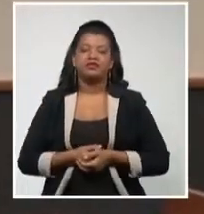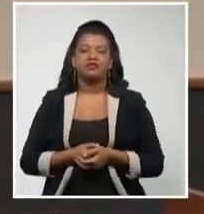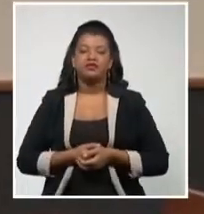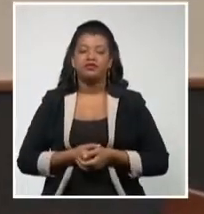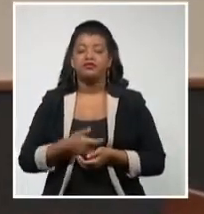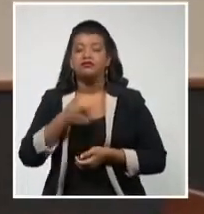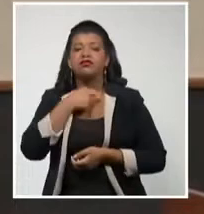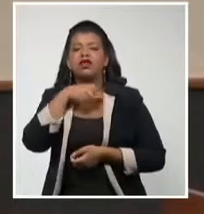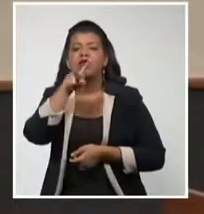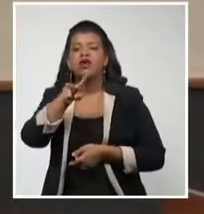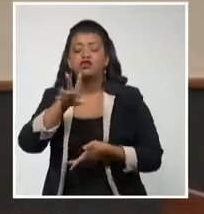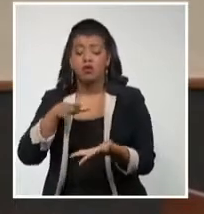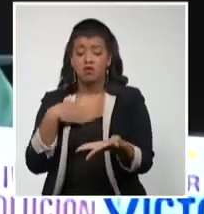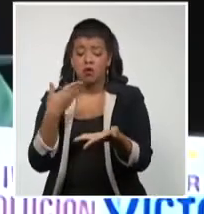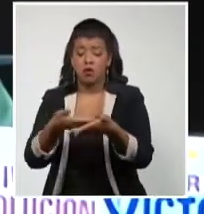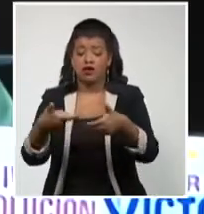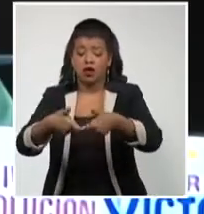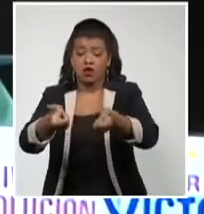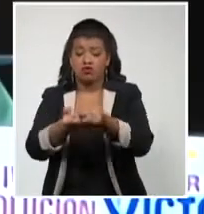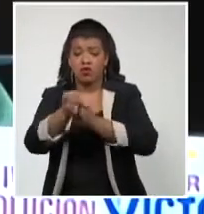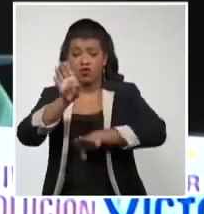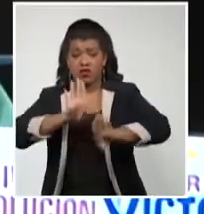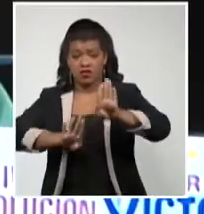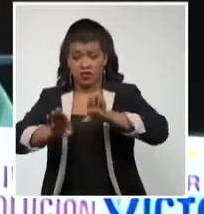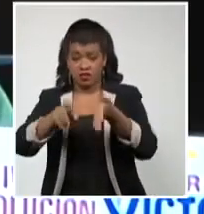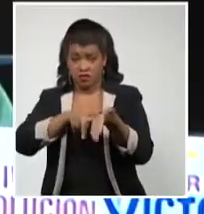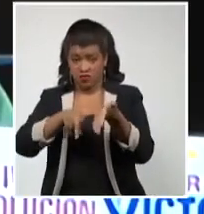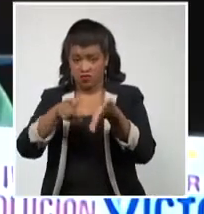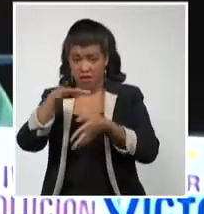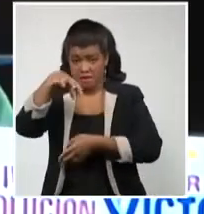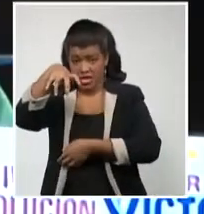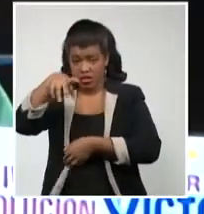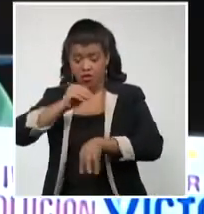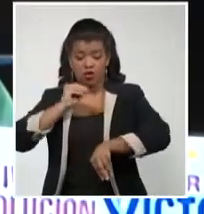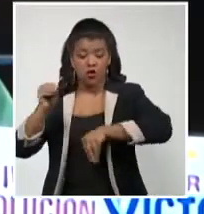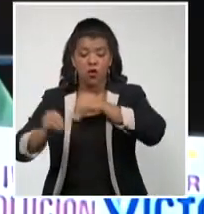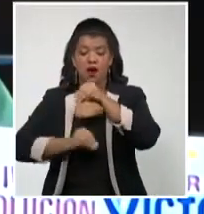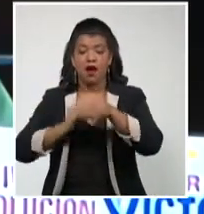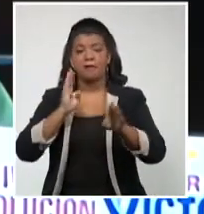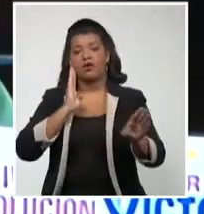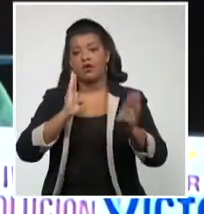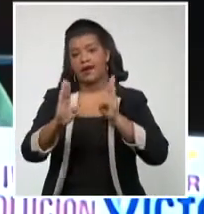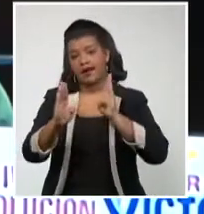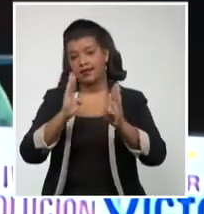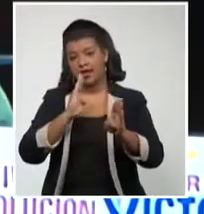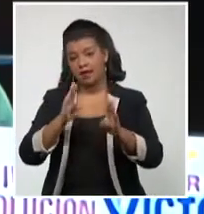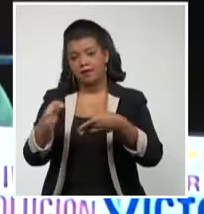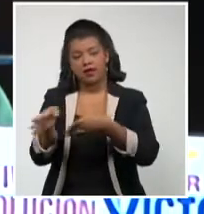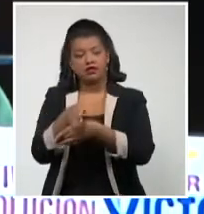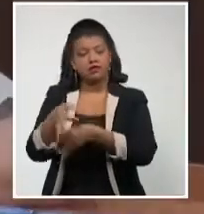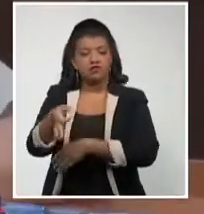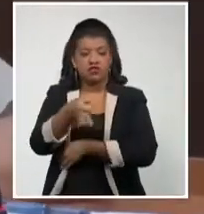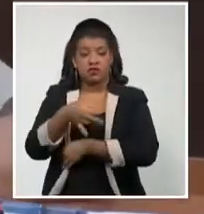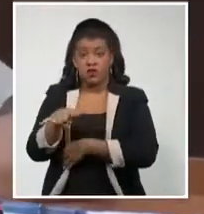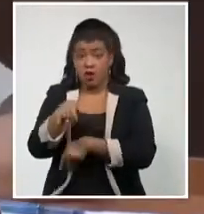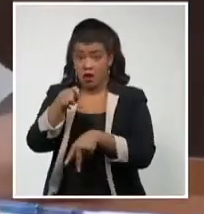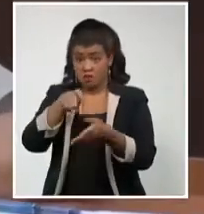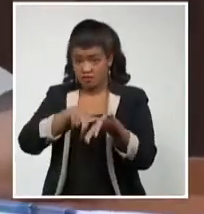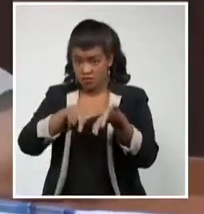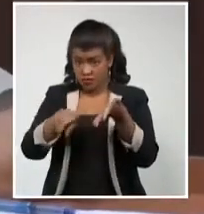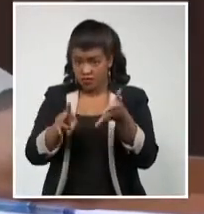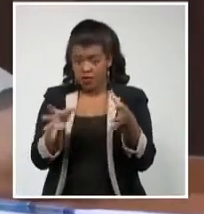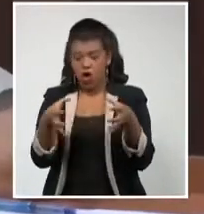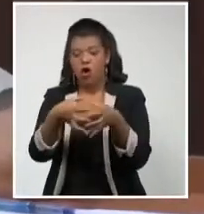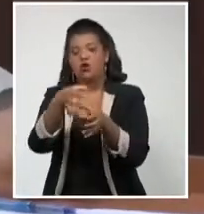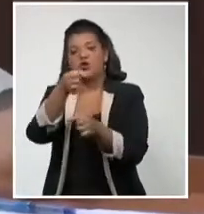propuesta del Consejo de Defensa Provincial de Pinal de Río sobre el cambio de fase y etapa en varios municipios y en la provincia, el grupo